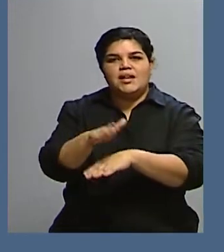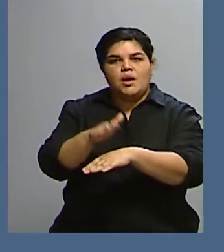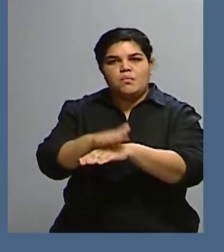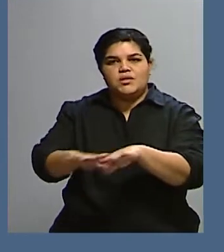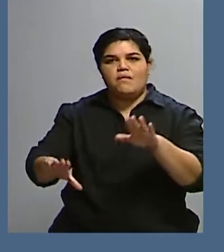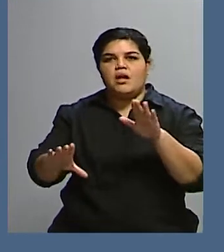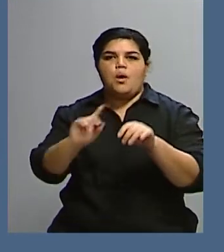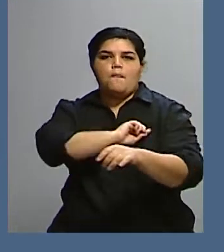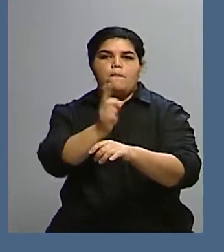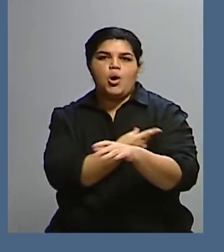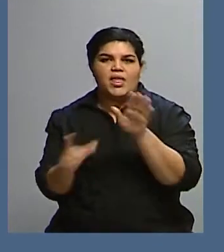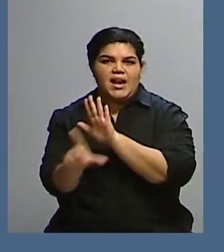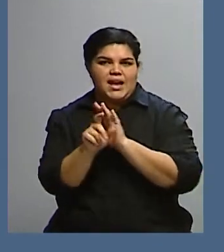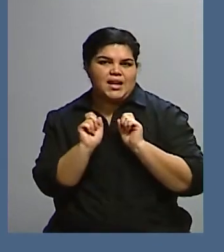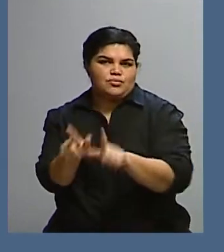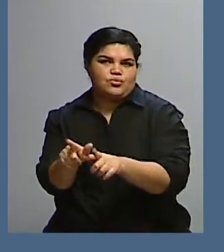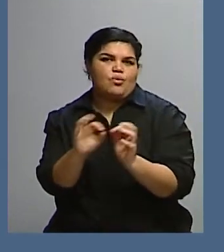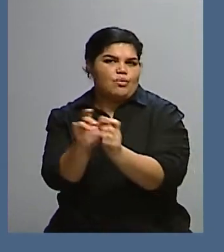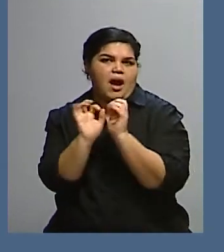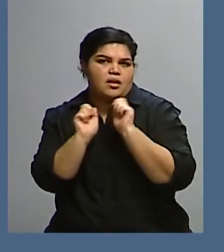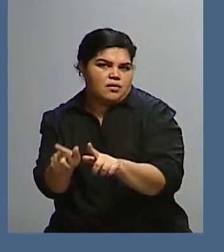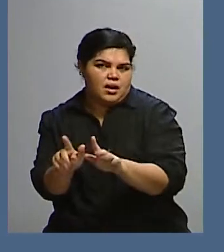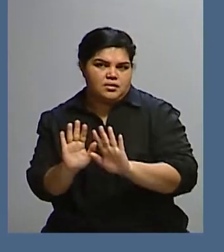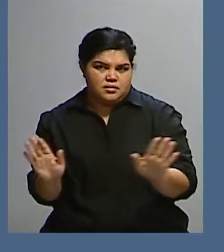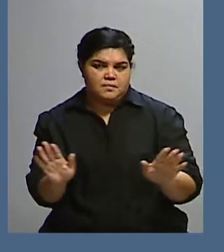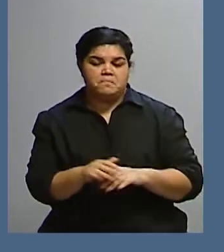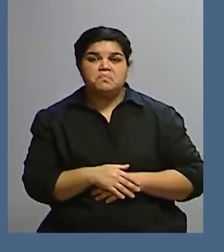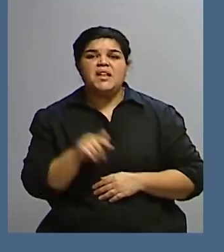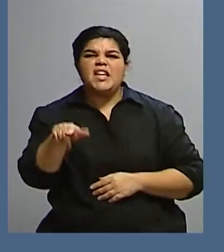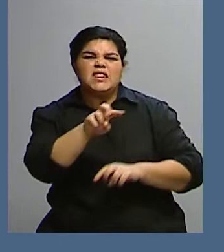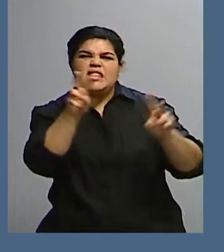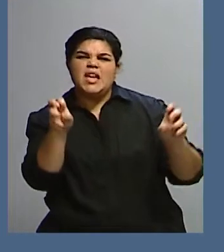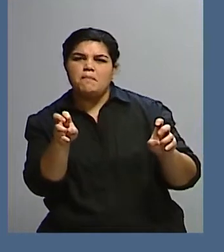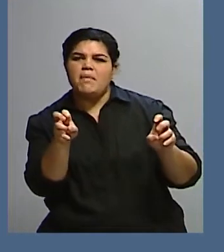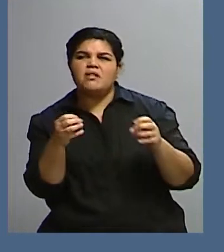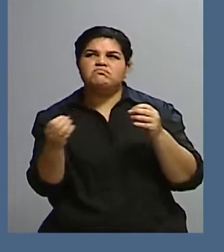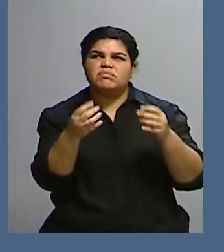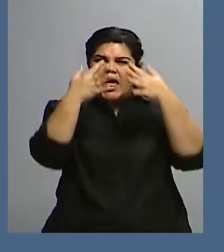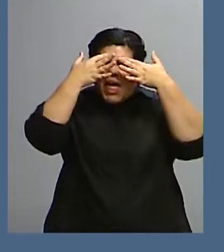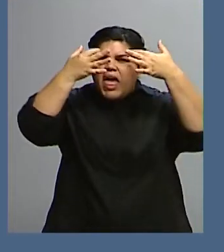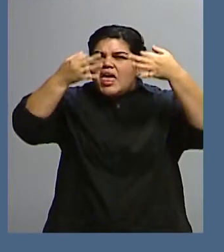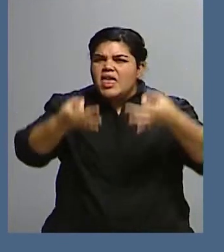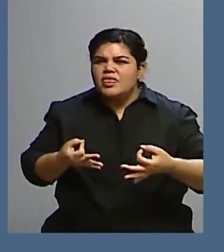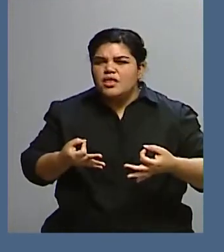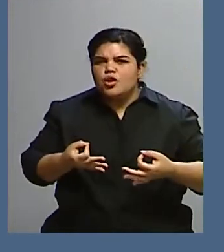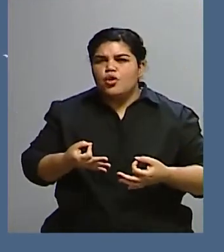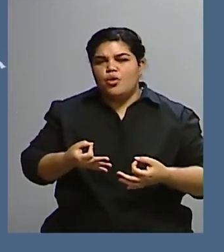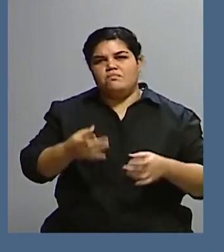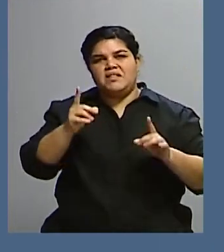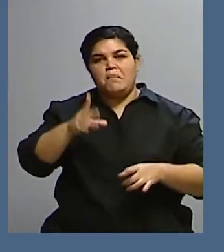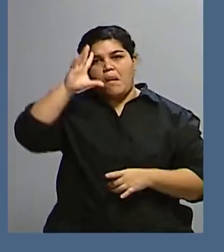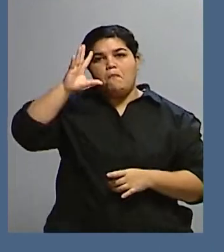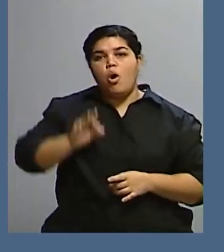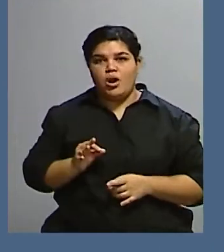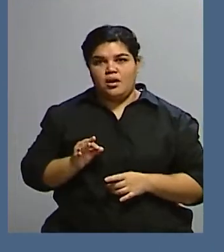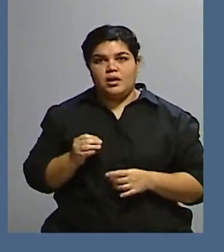este aborto y por lo tanto también aquí hay temas que yo diría éticos o de tipo, sí, ético-moral y también que tienen